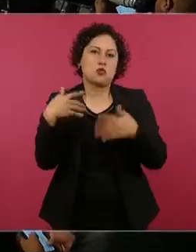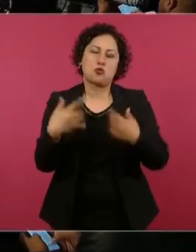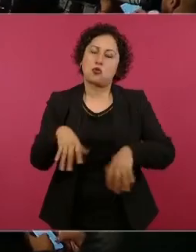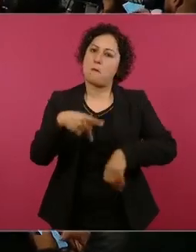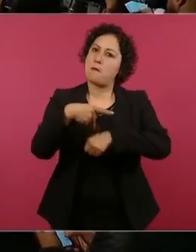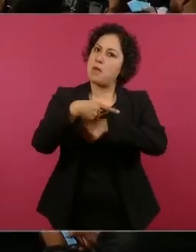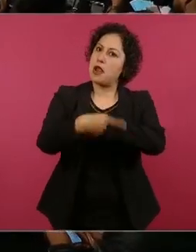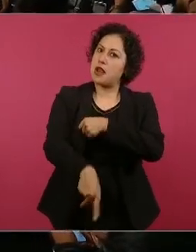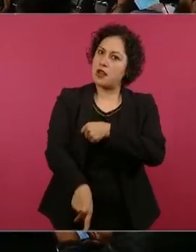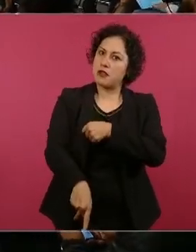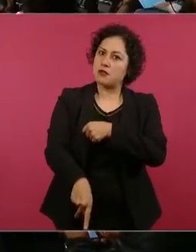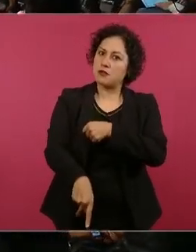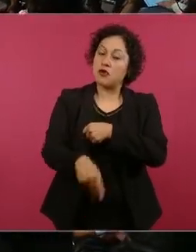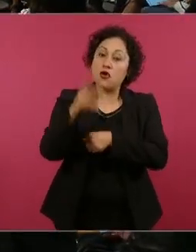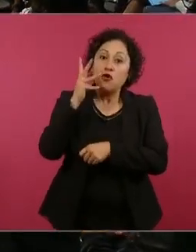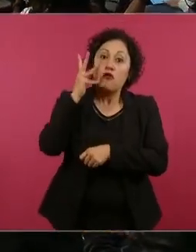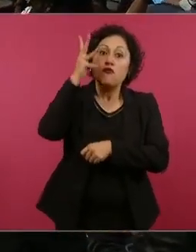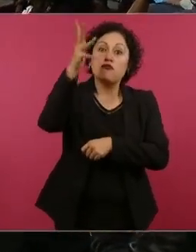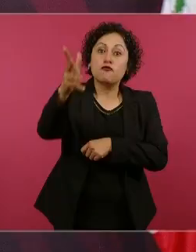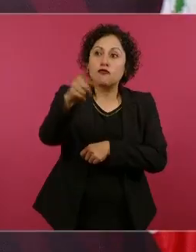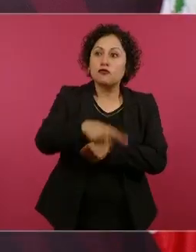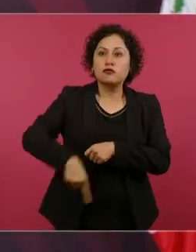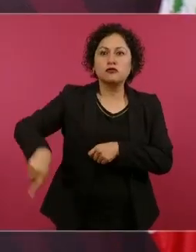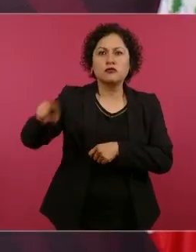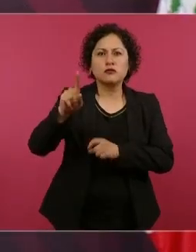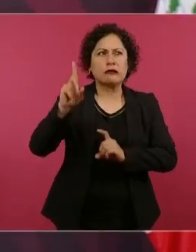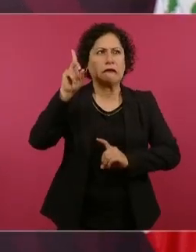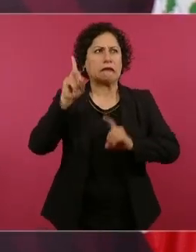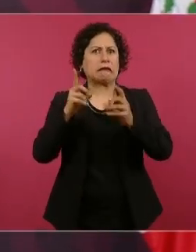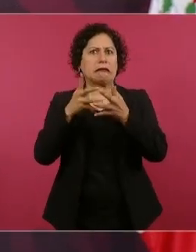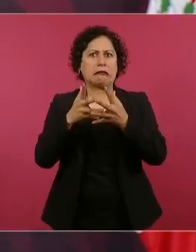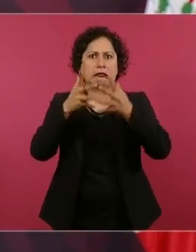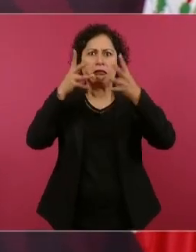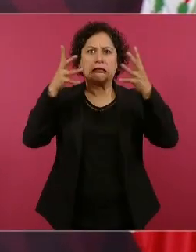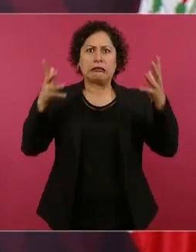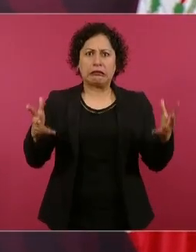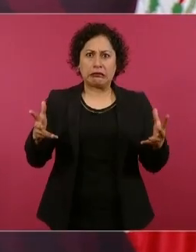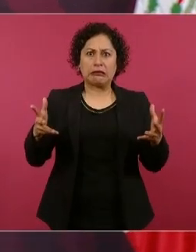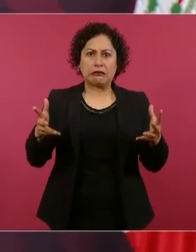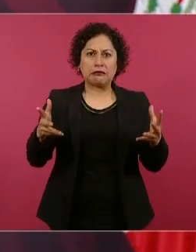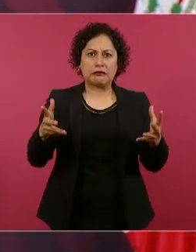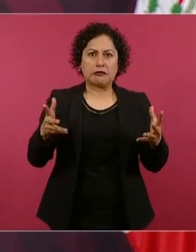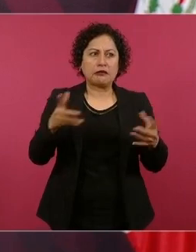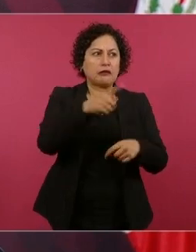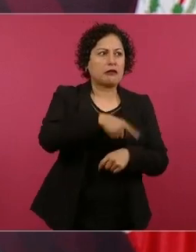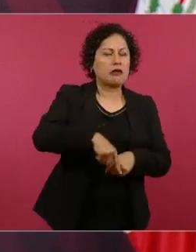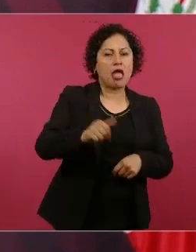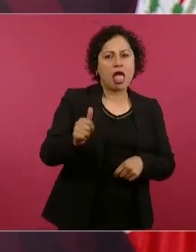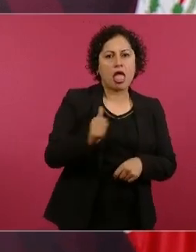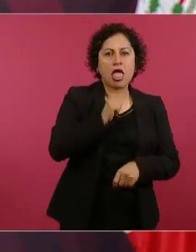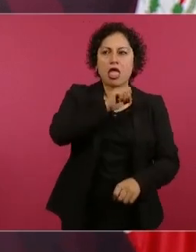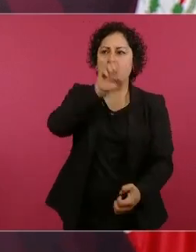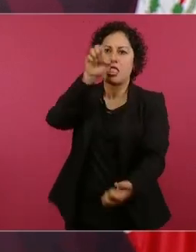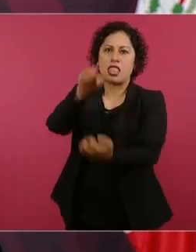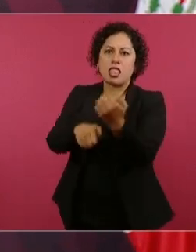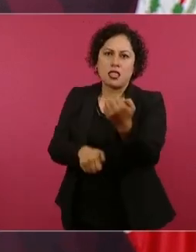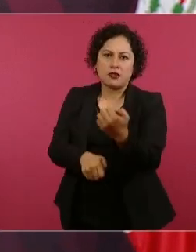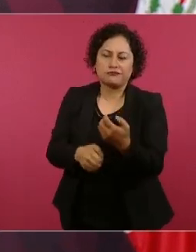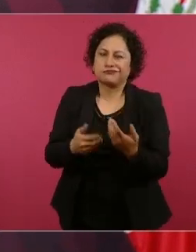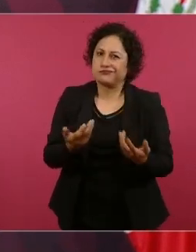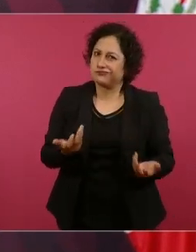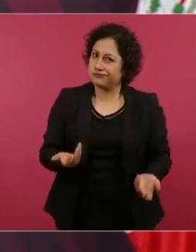que no se le engañe a la gente y que todos estemos